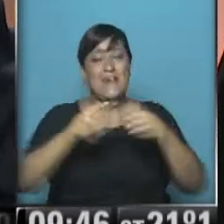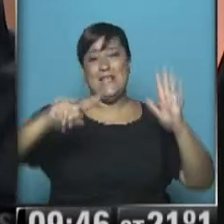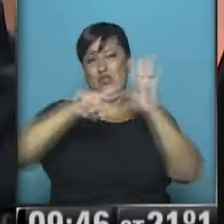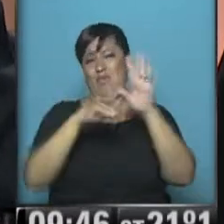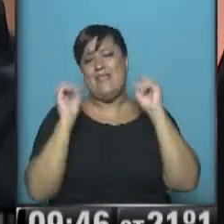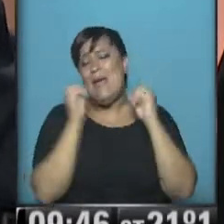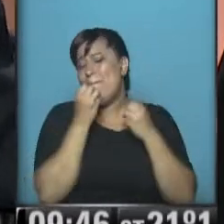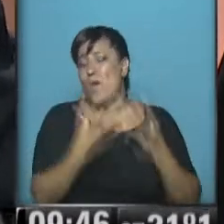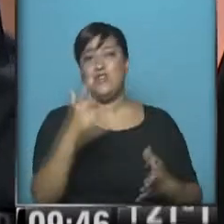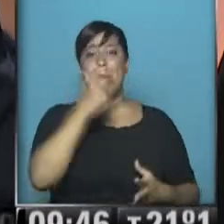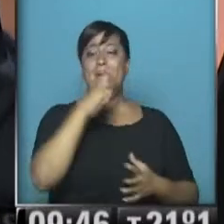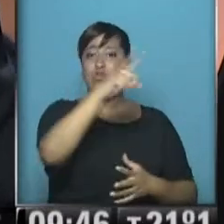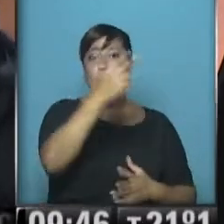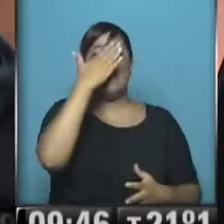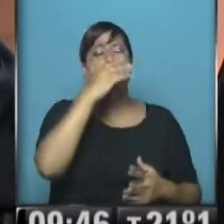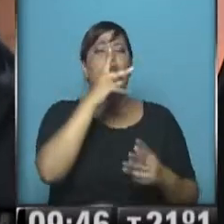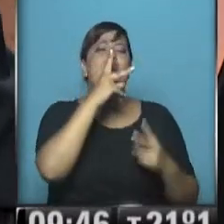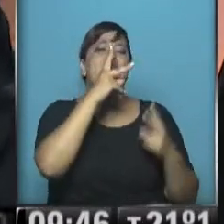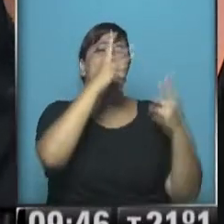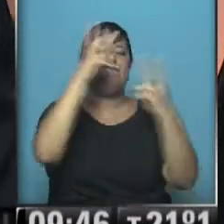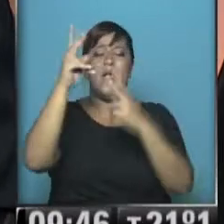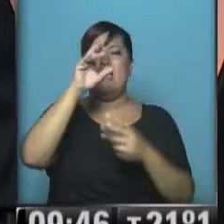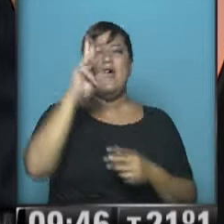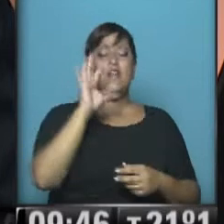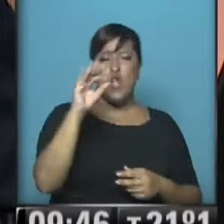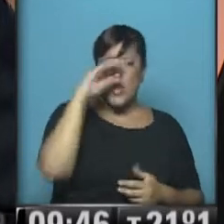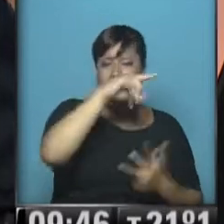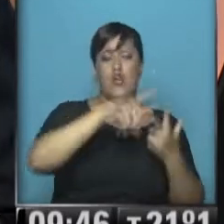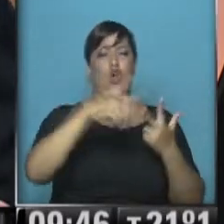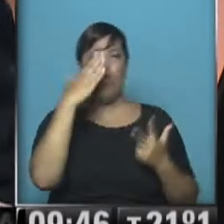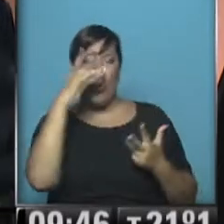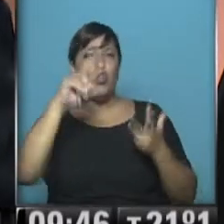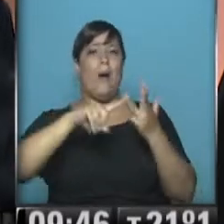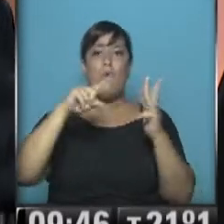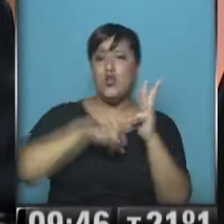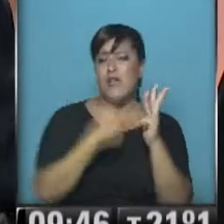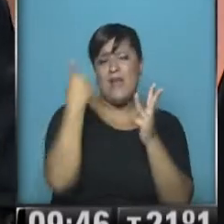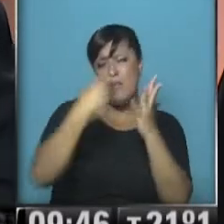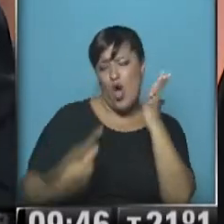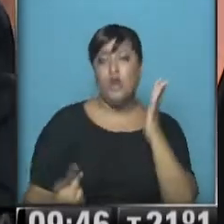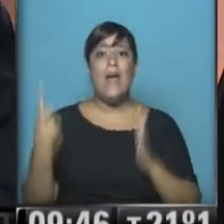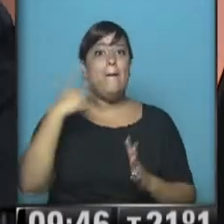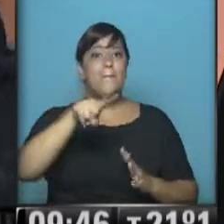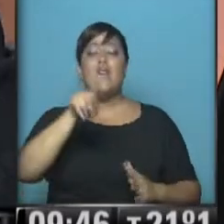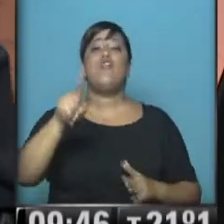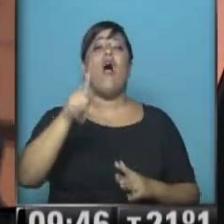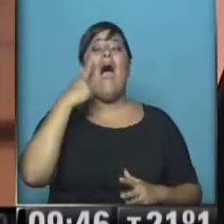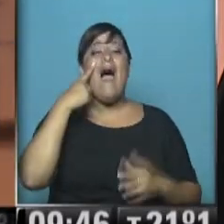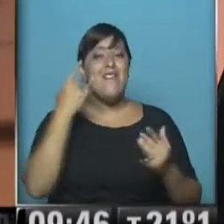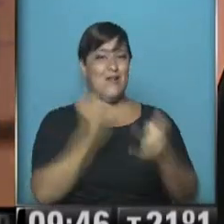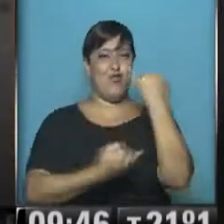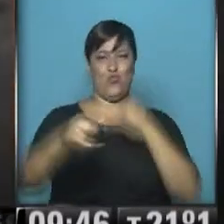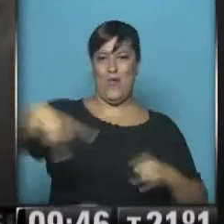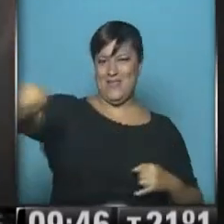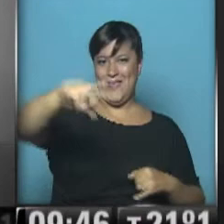San Rafael Mendoza y que luego lo llevará por distintas provincias como Río Negro, Córdoba, Buenos Aires y otras. Pero nada mejor que para enterarnos de esto que nos lo cuenten